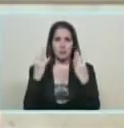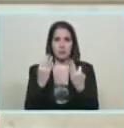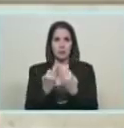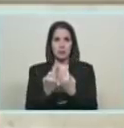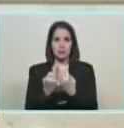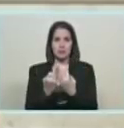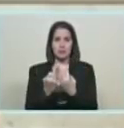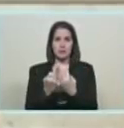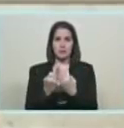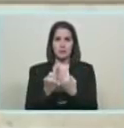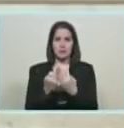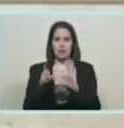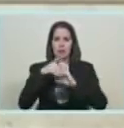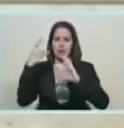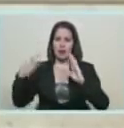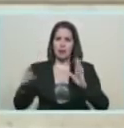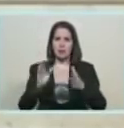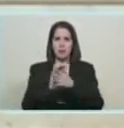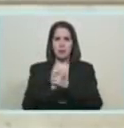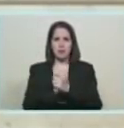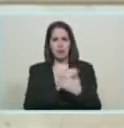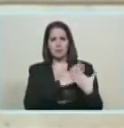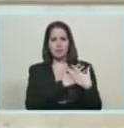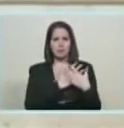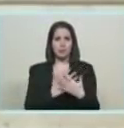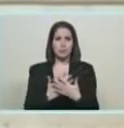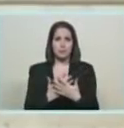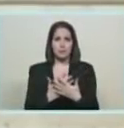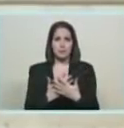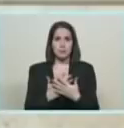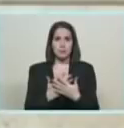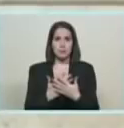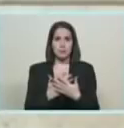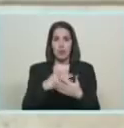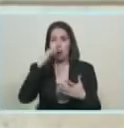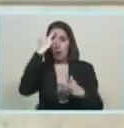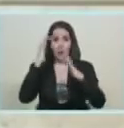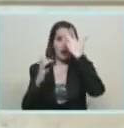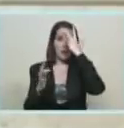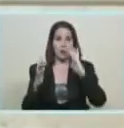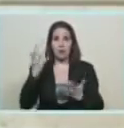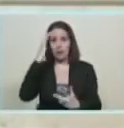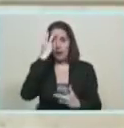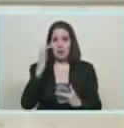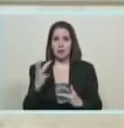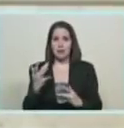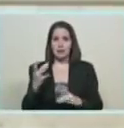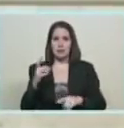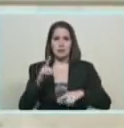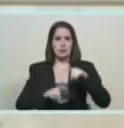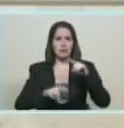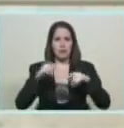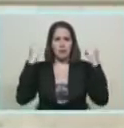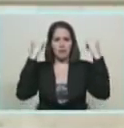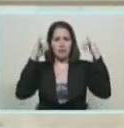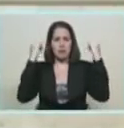pudiéramos decir el derecho a la amistad, a la fraternidad. Los carnavales son una de las fiestas más hermosas,